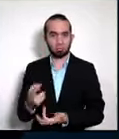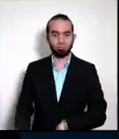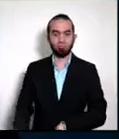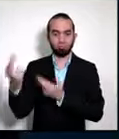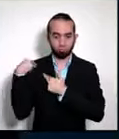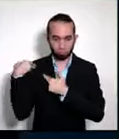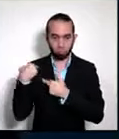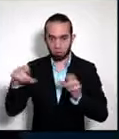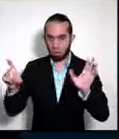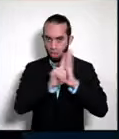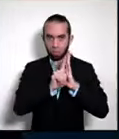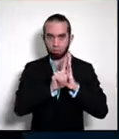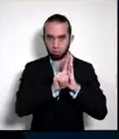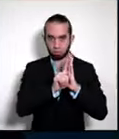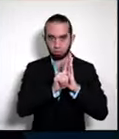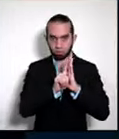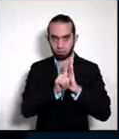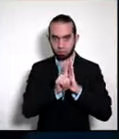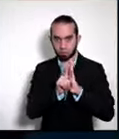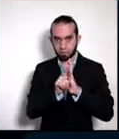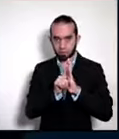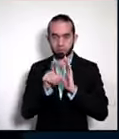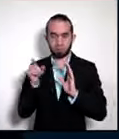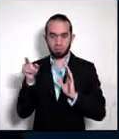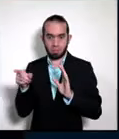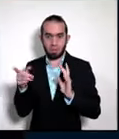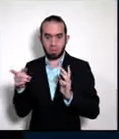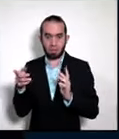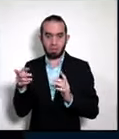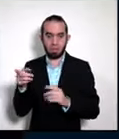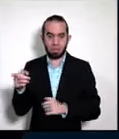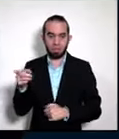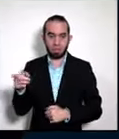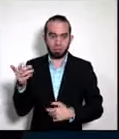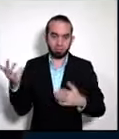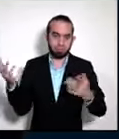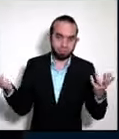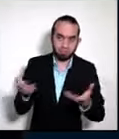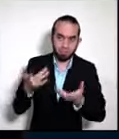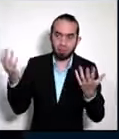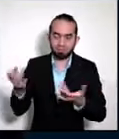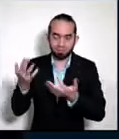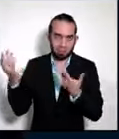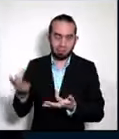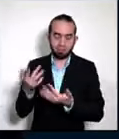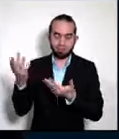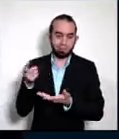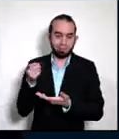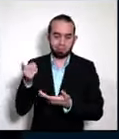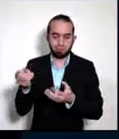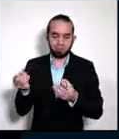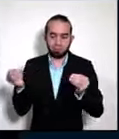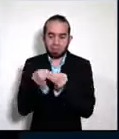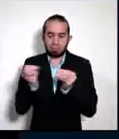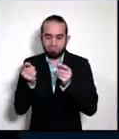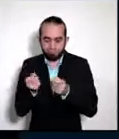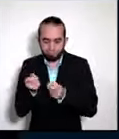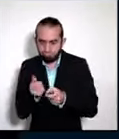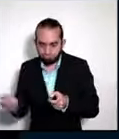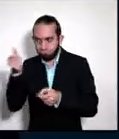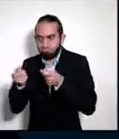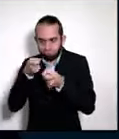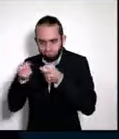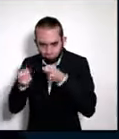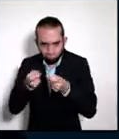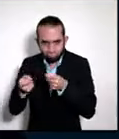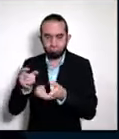responsabilidad de ley y que es la digamos la la que gerencia esos recursos